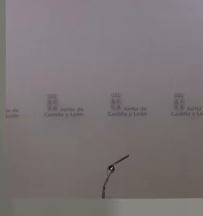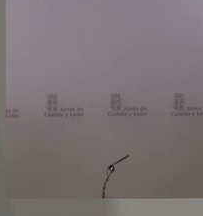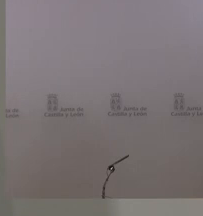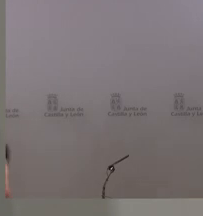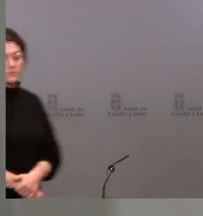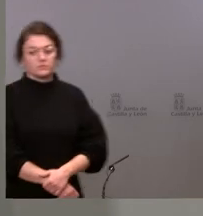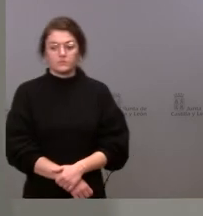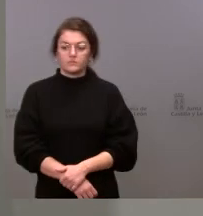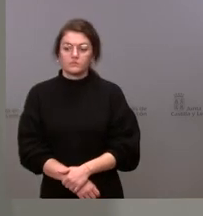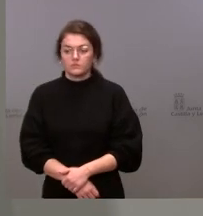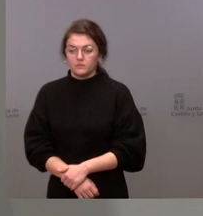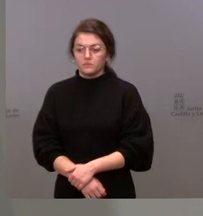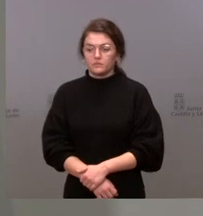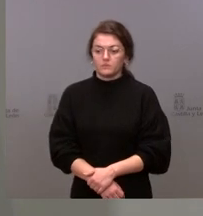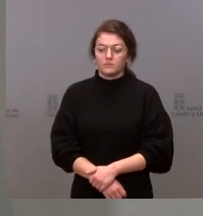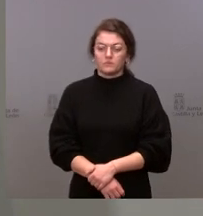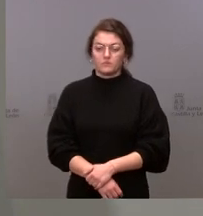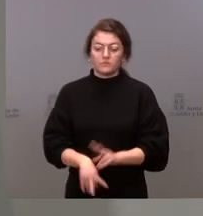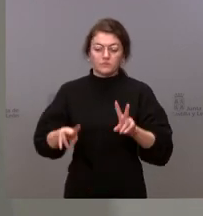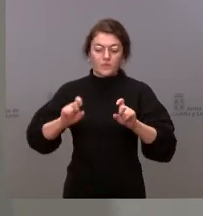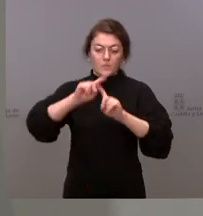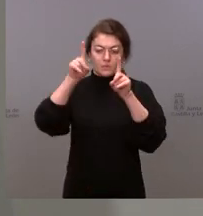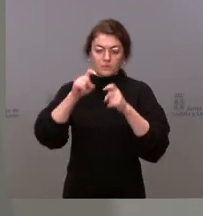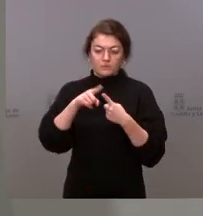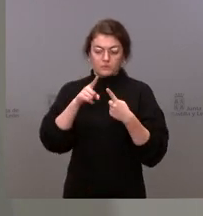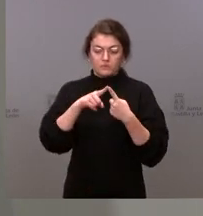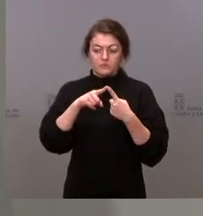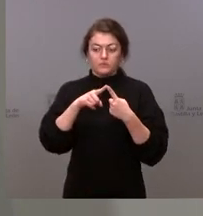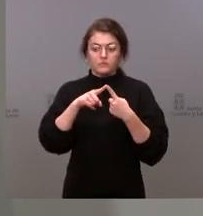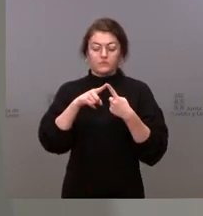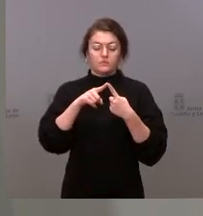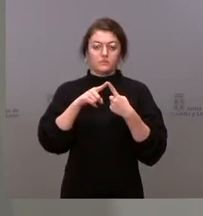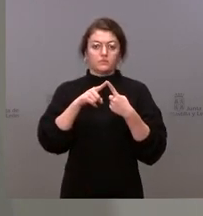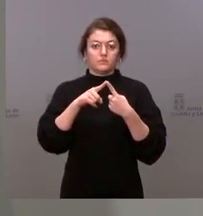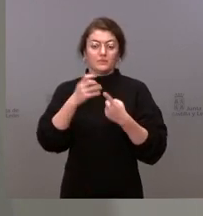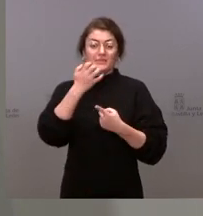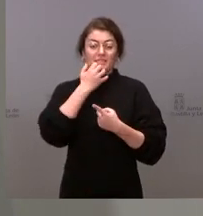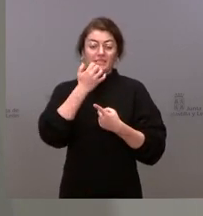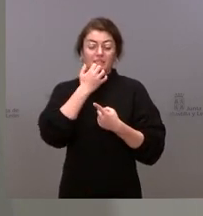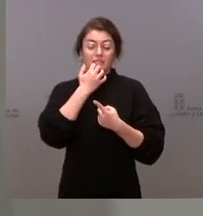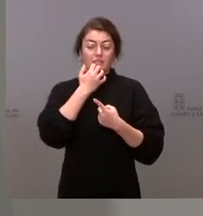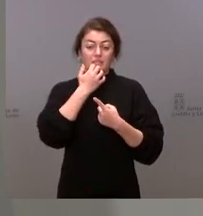Bien, sobre la primera pregunta, sobre si al no contemplar